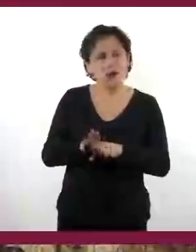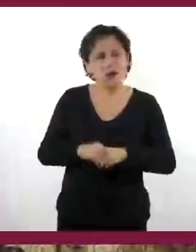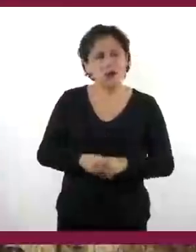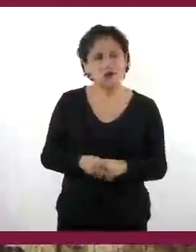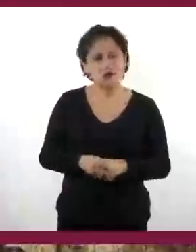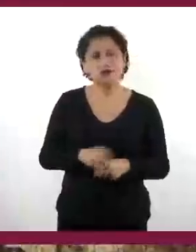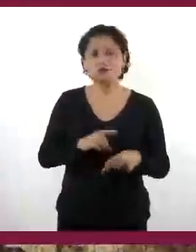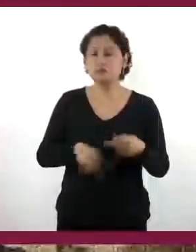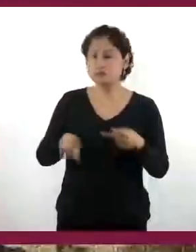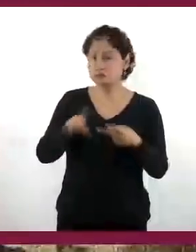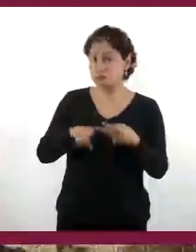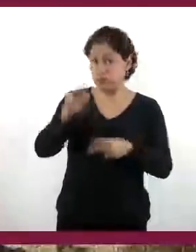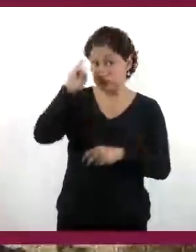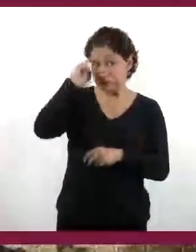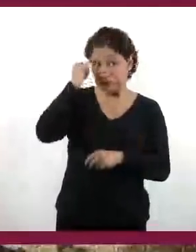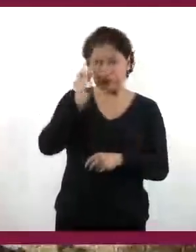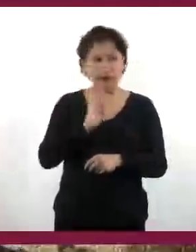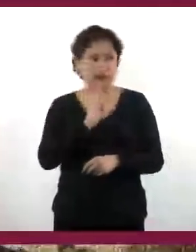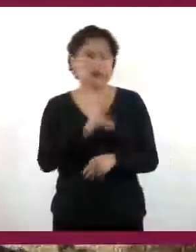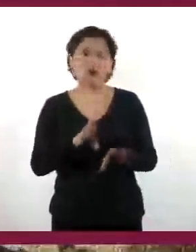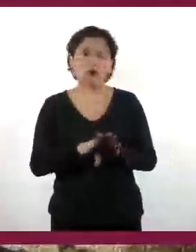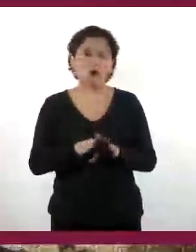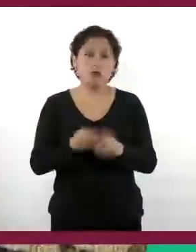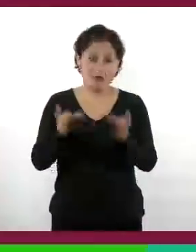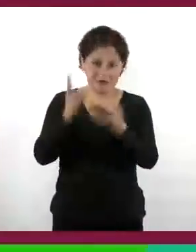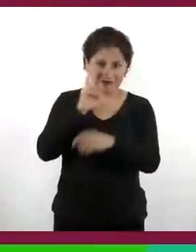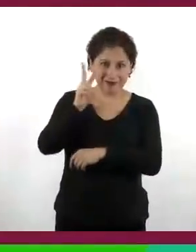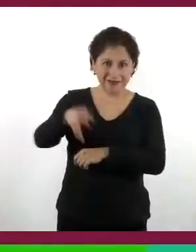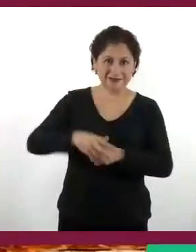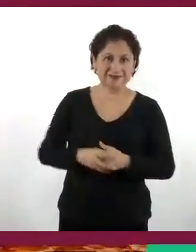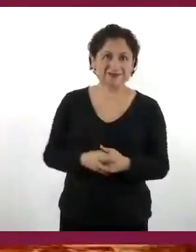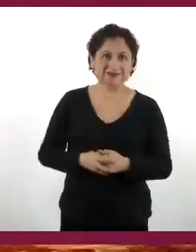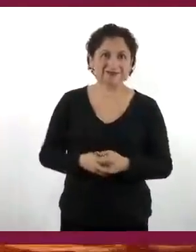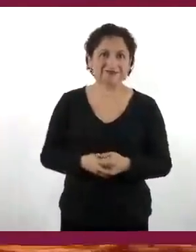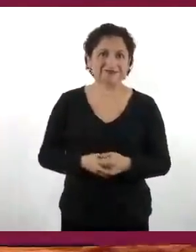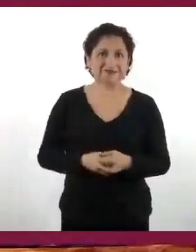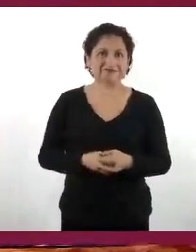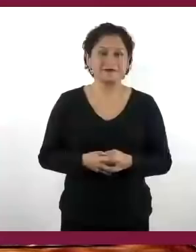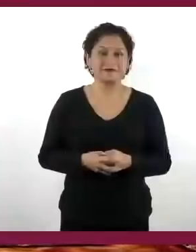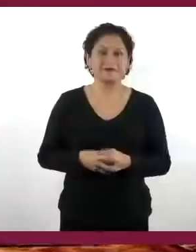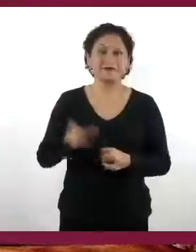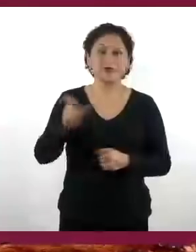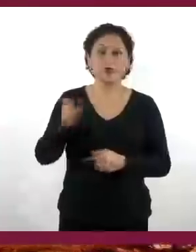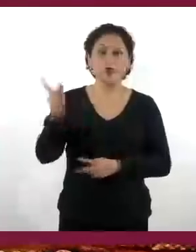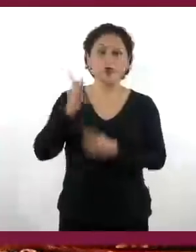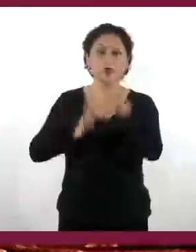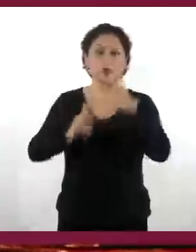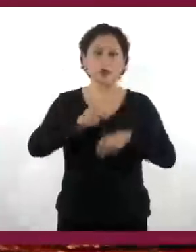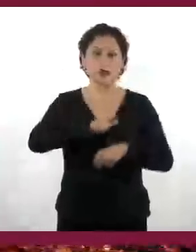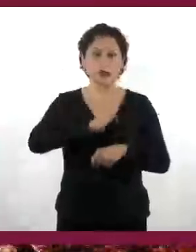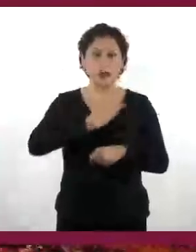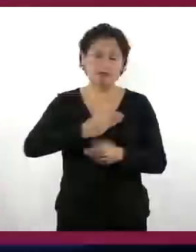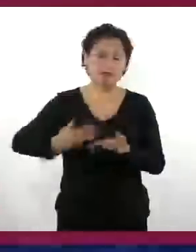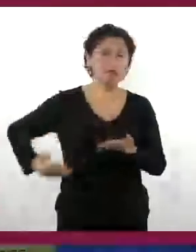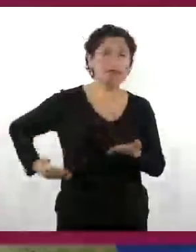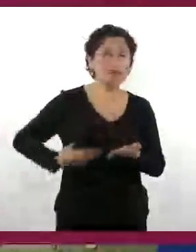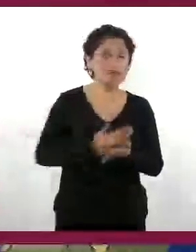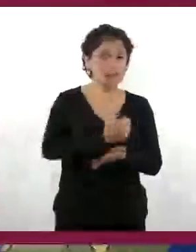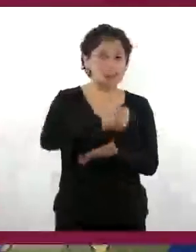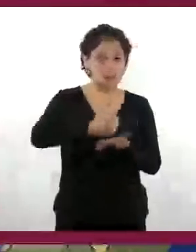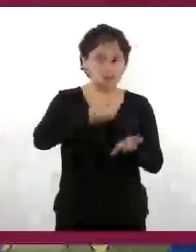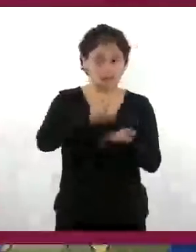qué respuesta obtuvieron de los indígenas? Veámoslo. Luego de la conquista de México, Tenochtitlán,